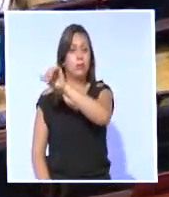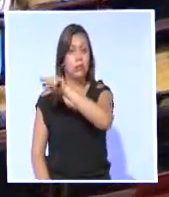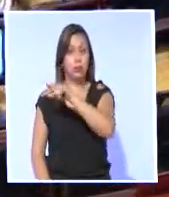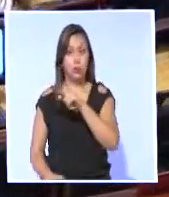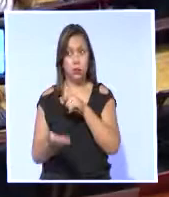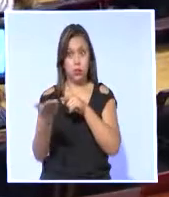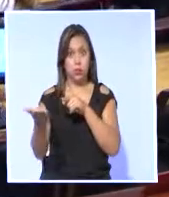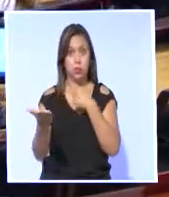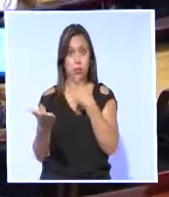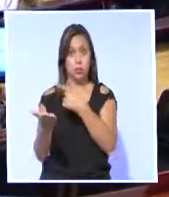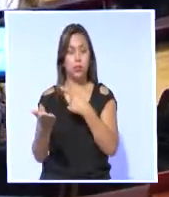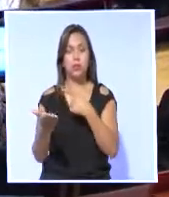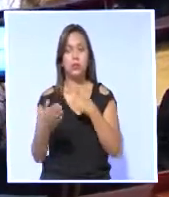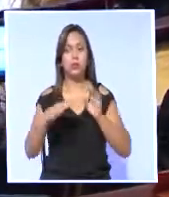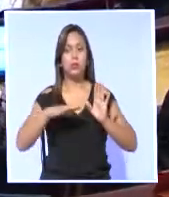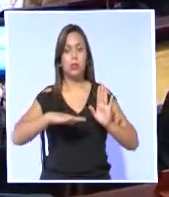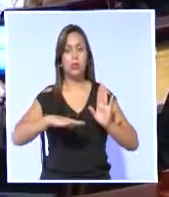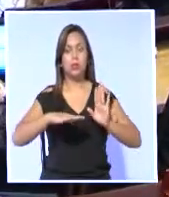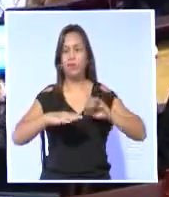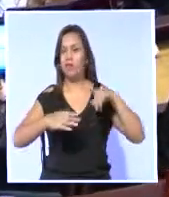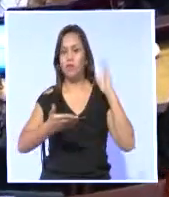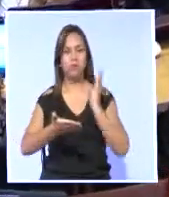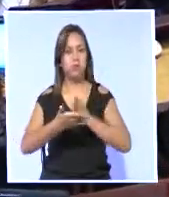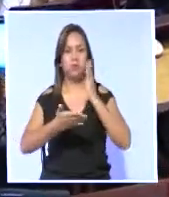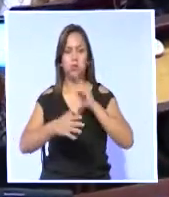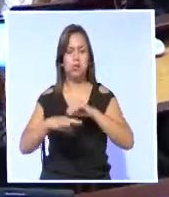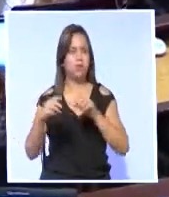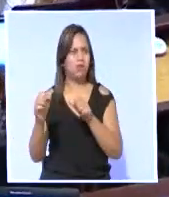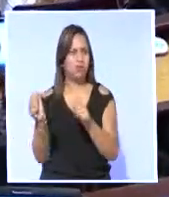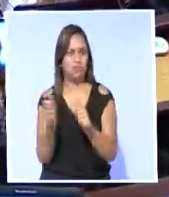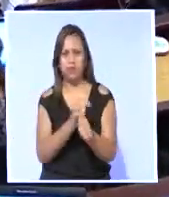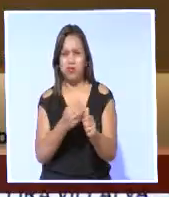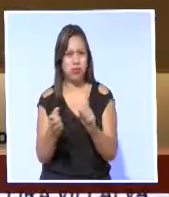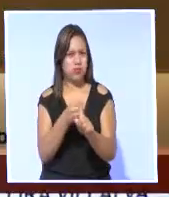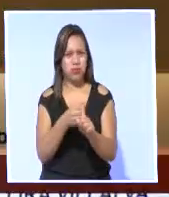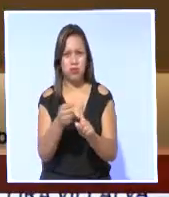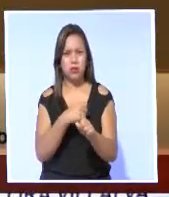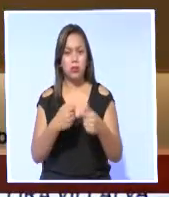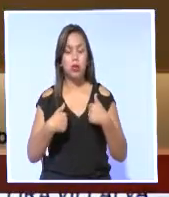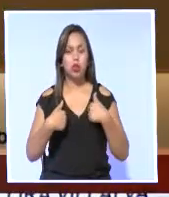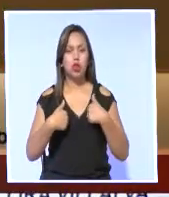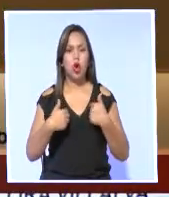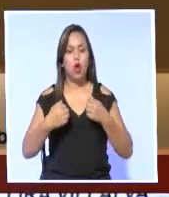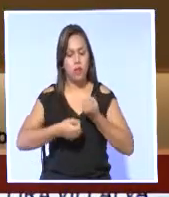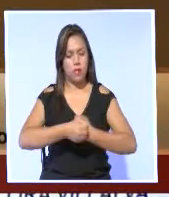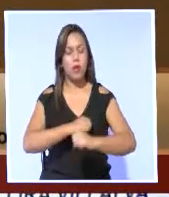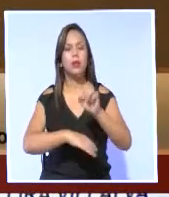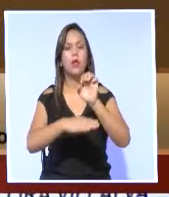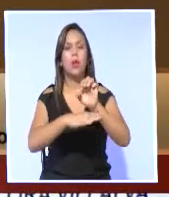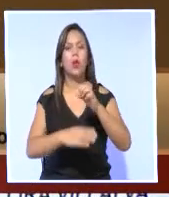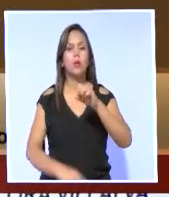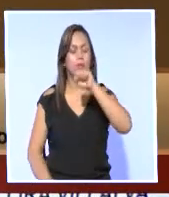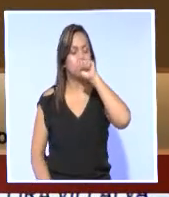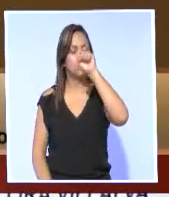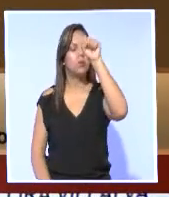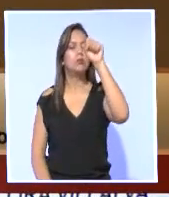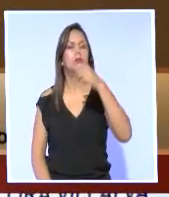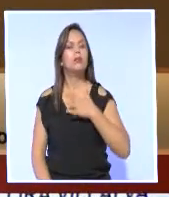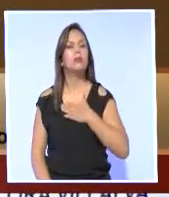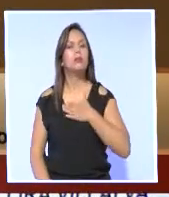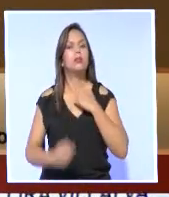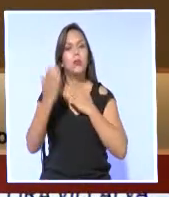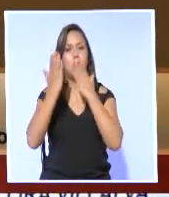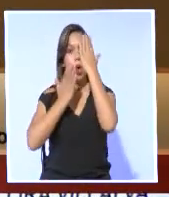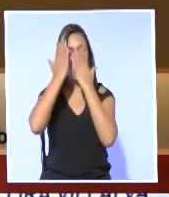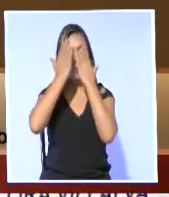los Aliados condenó todo acto de discriminación y dijo sentirse orgullosa de sus raíces ecuatorianas. Somos, como decía el maestro